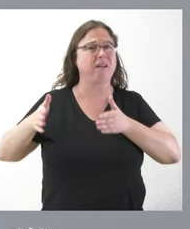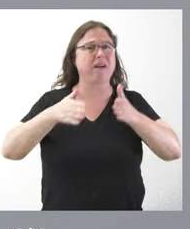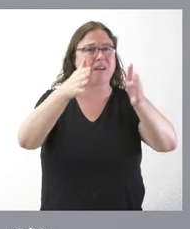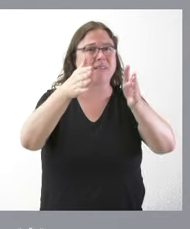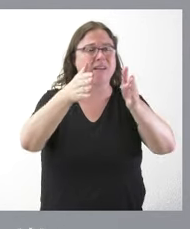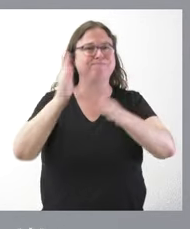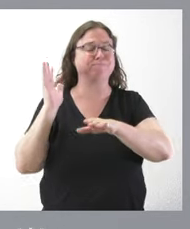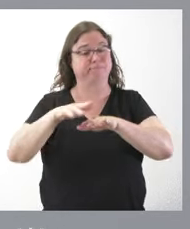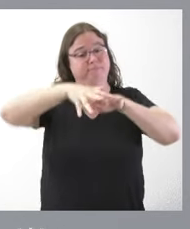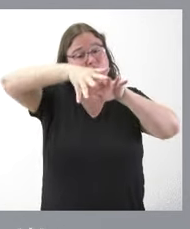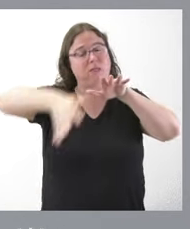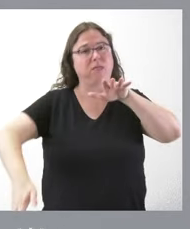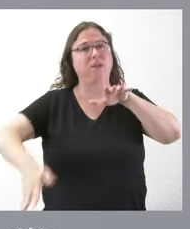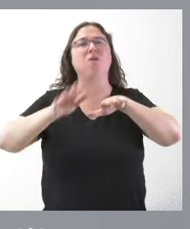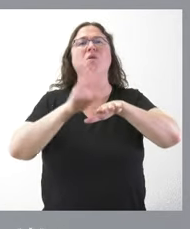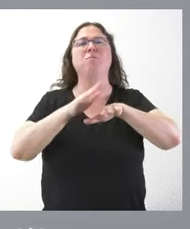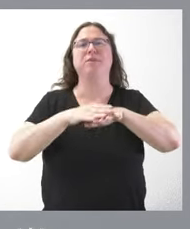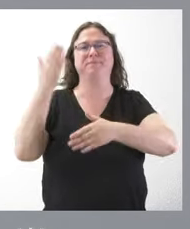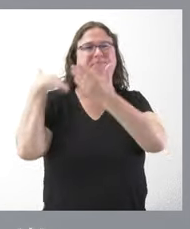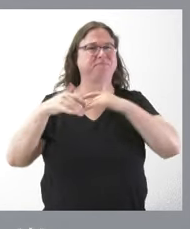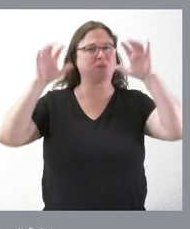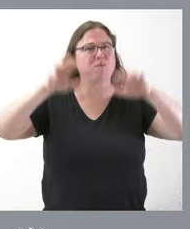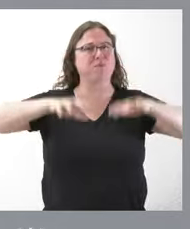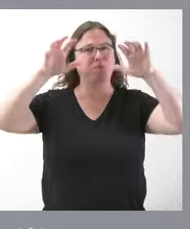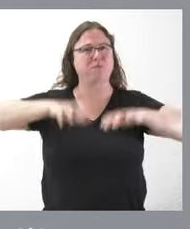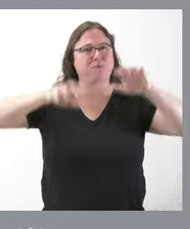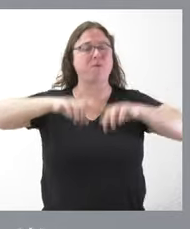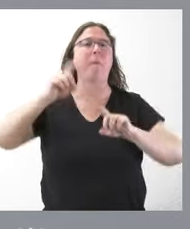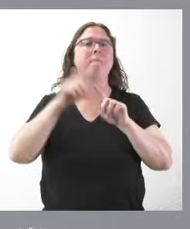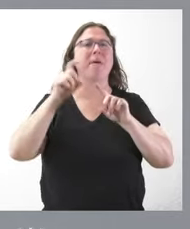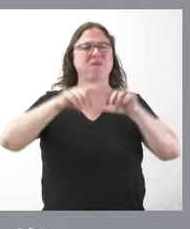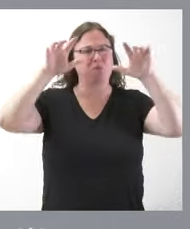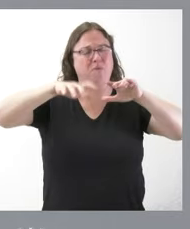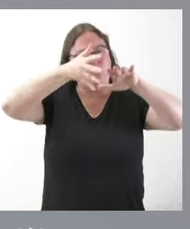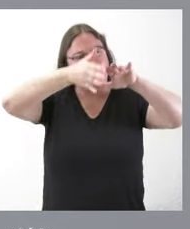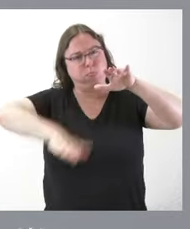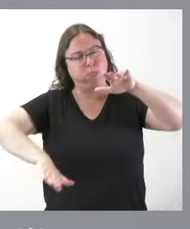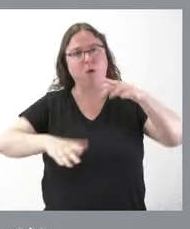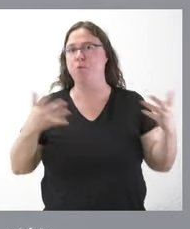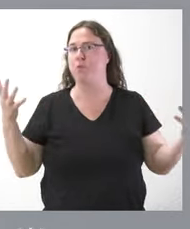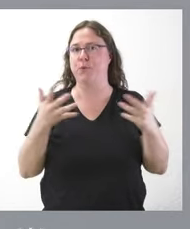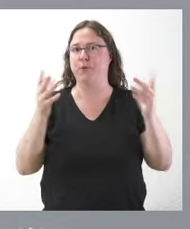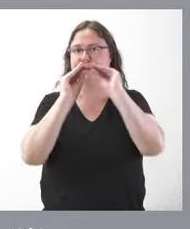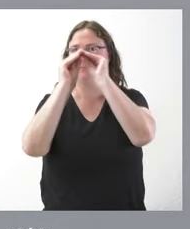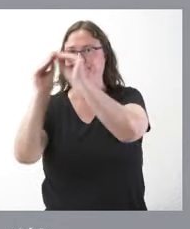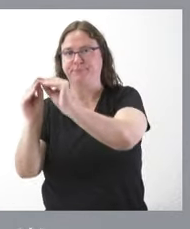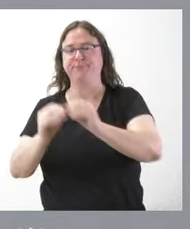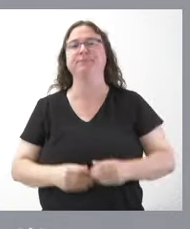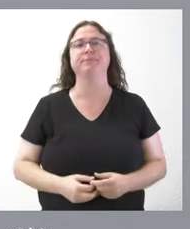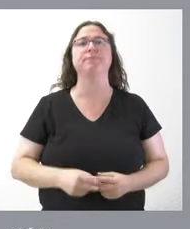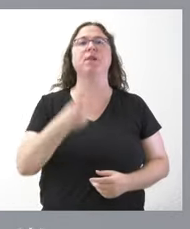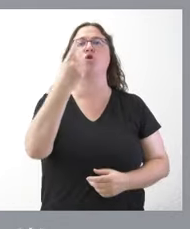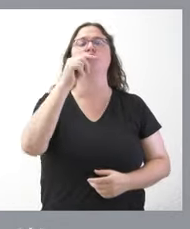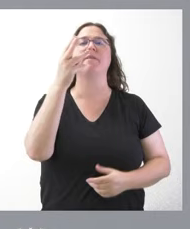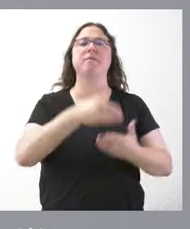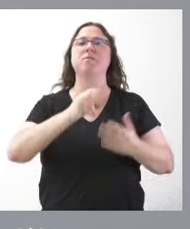afectada, ese talud, fruto de las intensas y persistentes lluvias del pasado mes de mayo y es necesario su urgente rehabilitación. 2,3